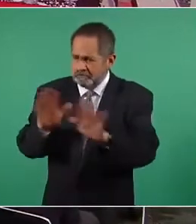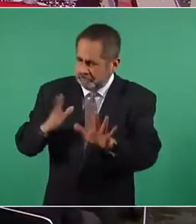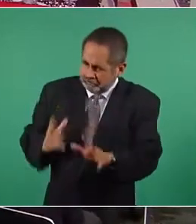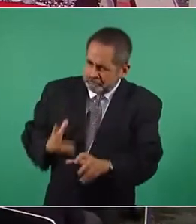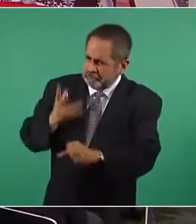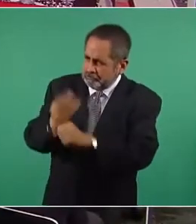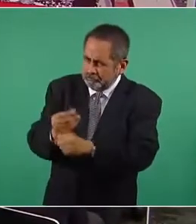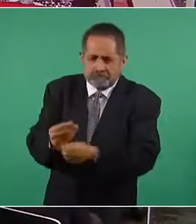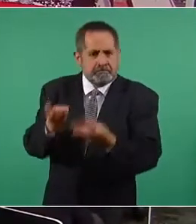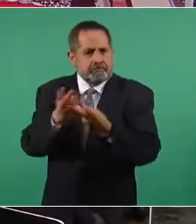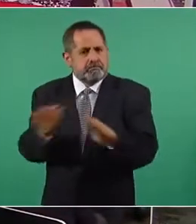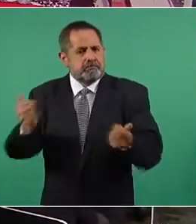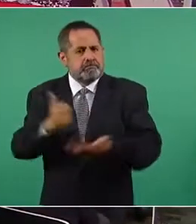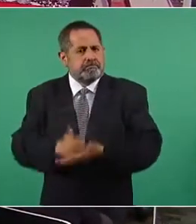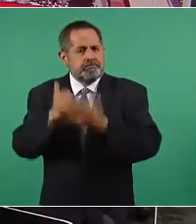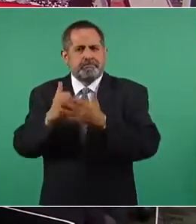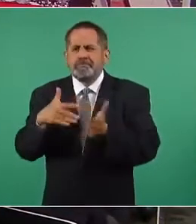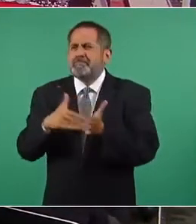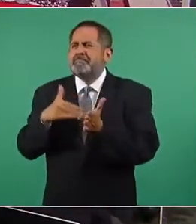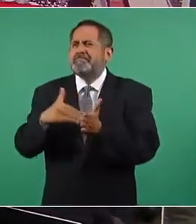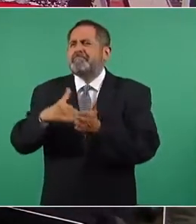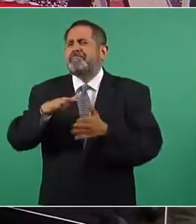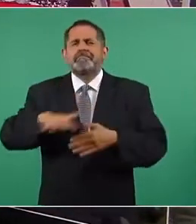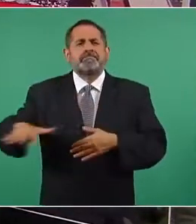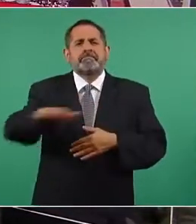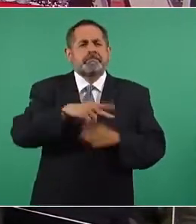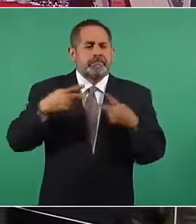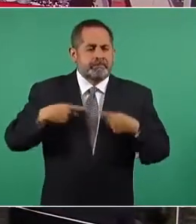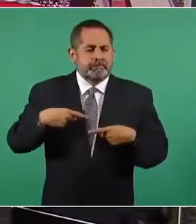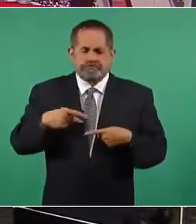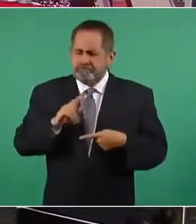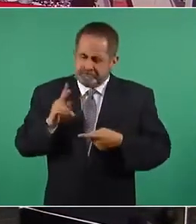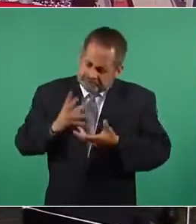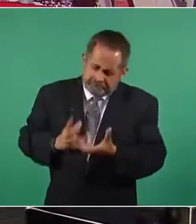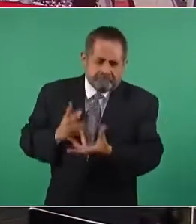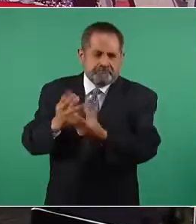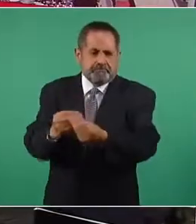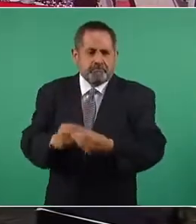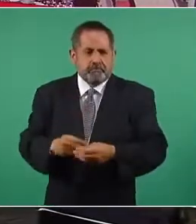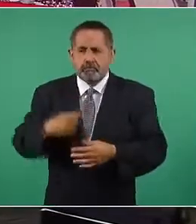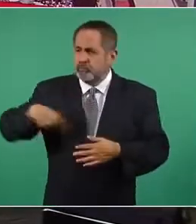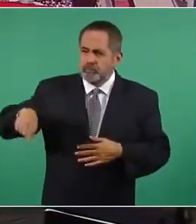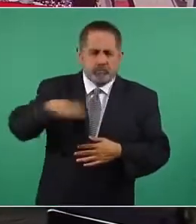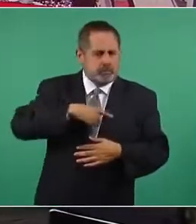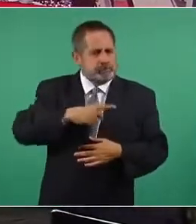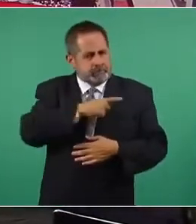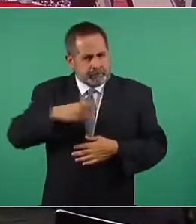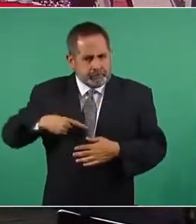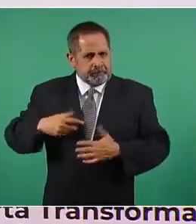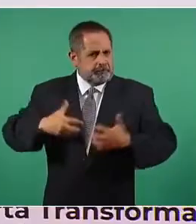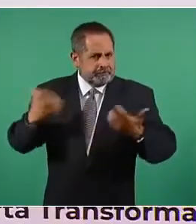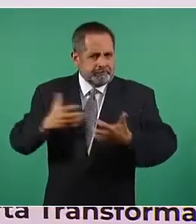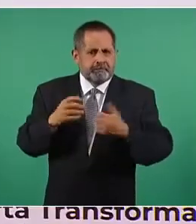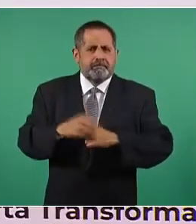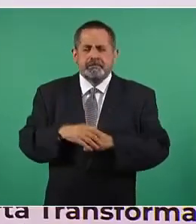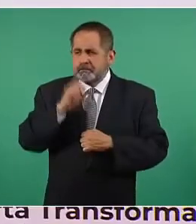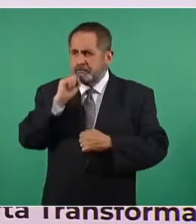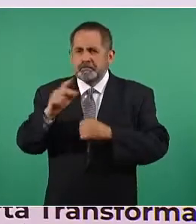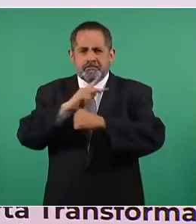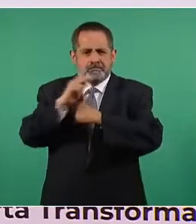indefensión de millones de personas. Es un deber colectivo de las naciones